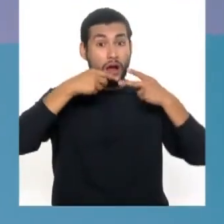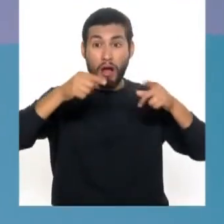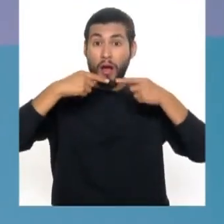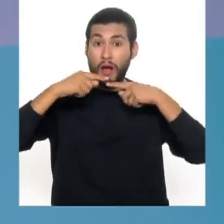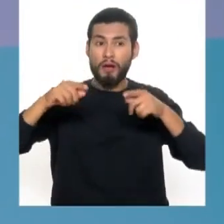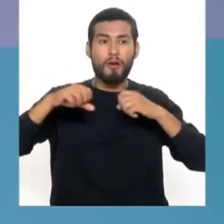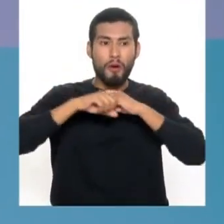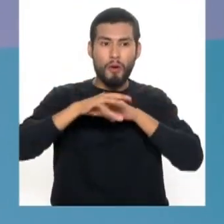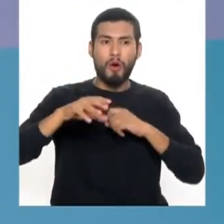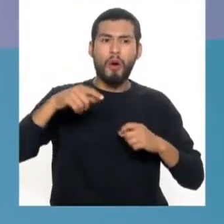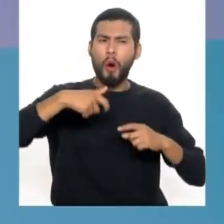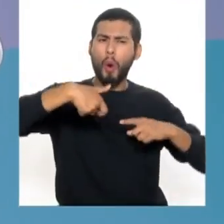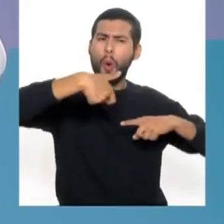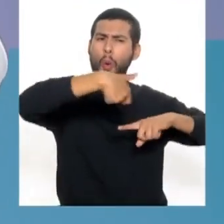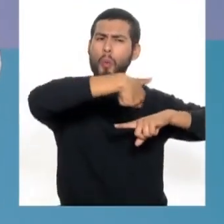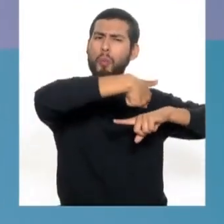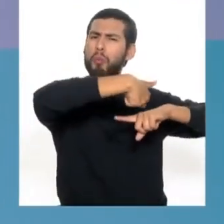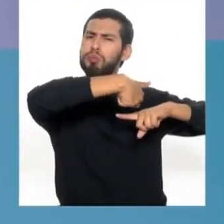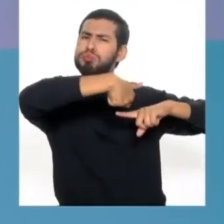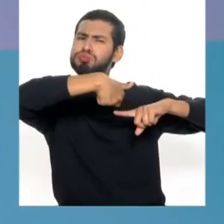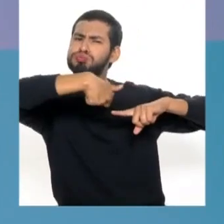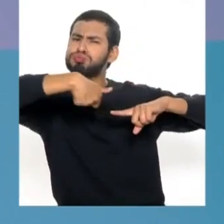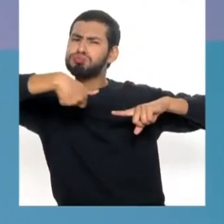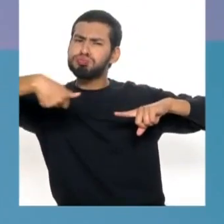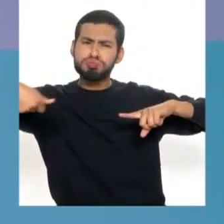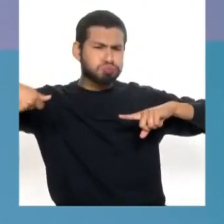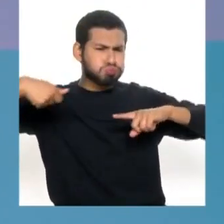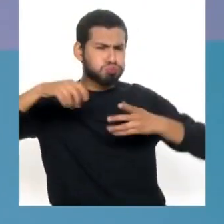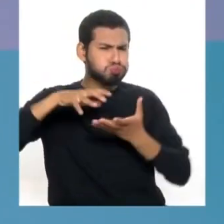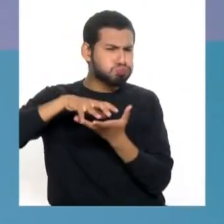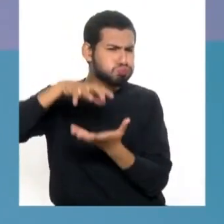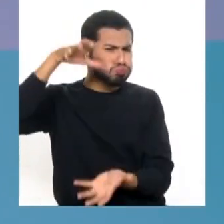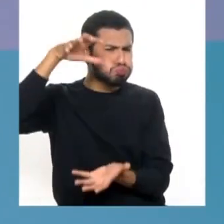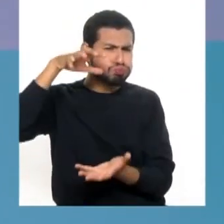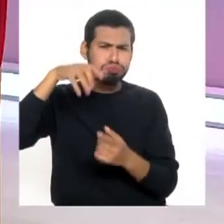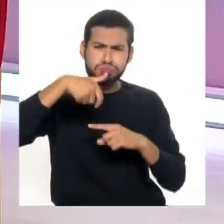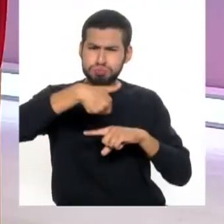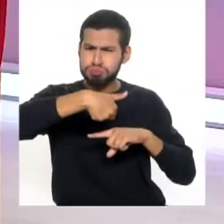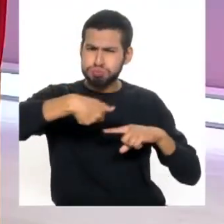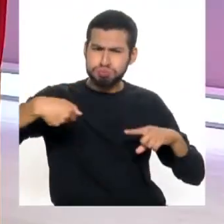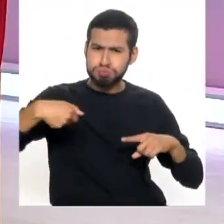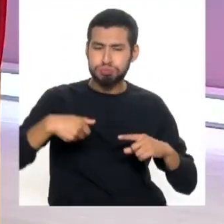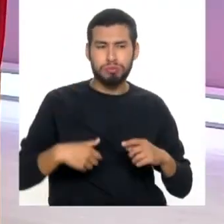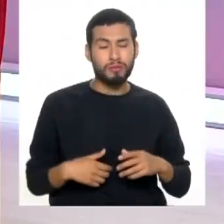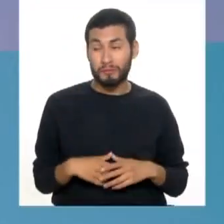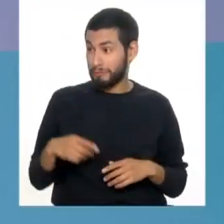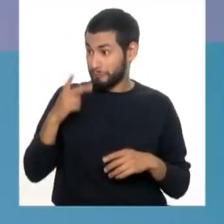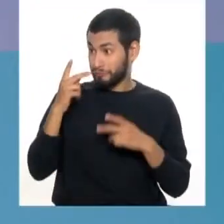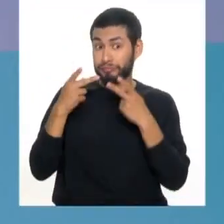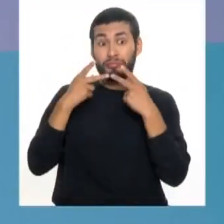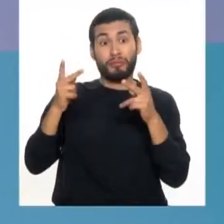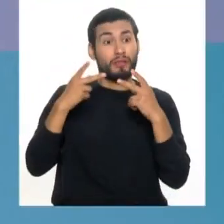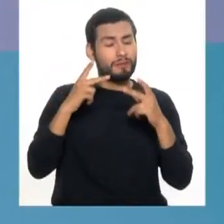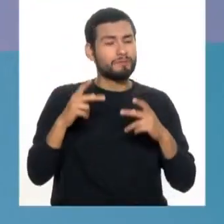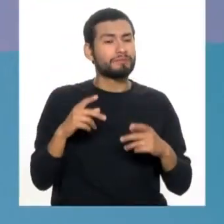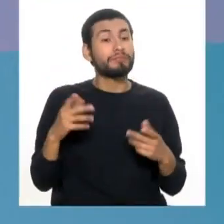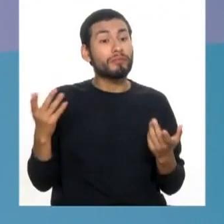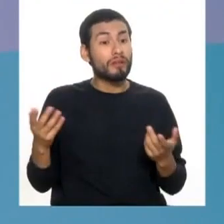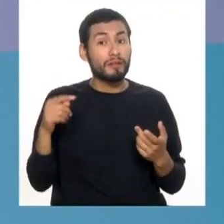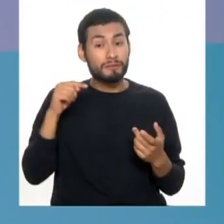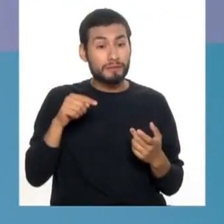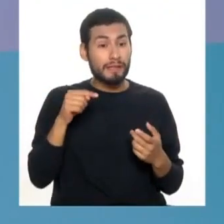pasta. ...untar toda la cabeza del cepillo dental. Así lo venden. No, así lo venden. Y encima,